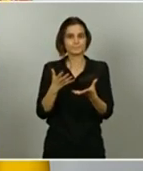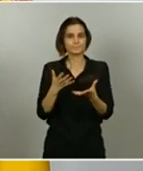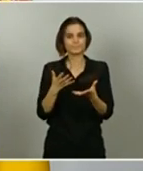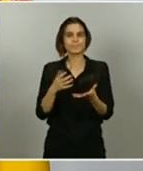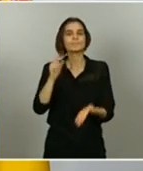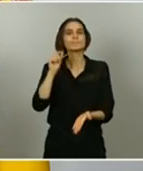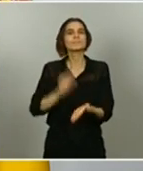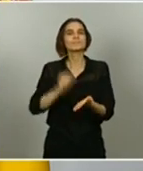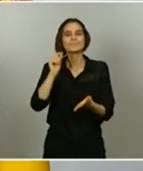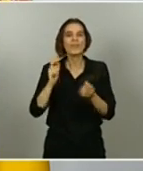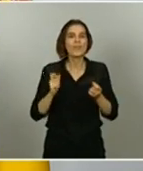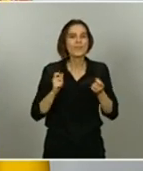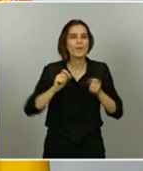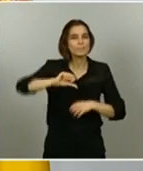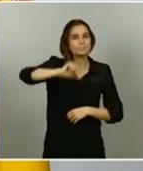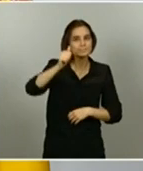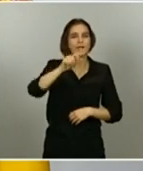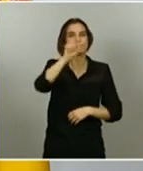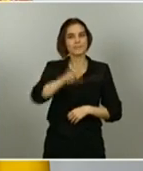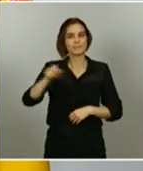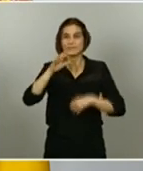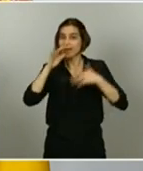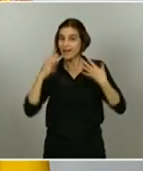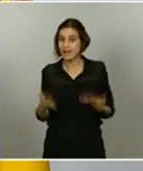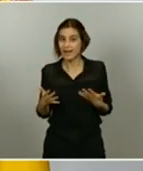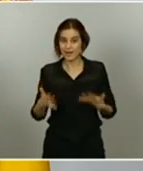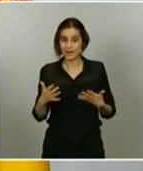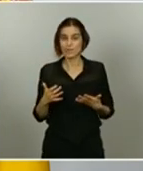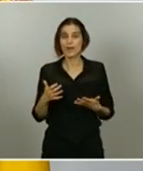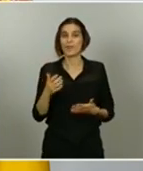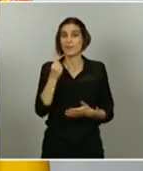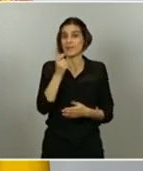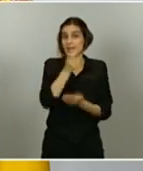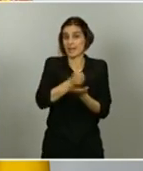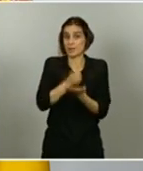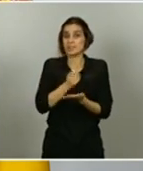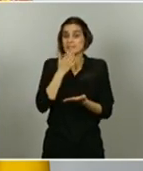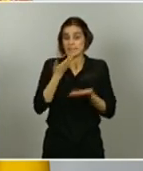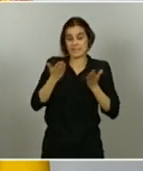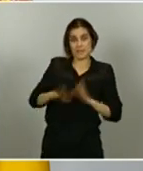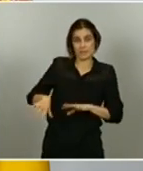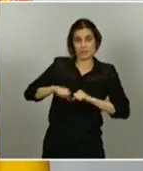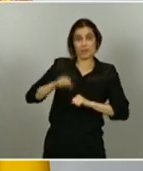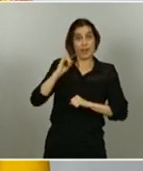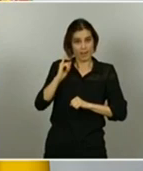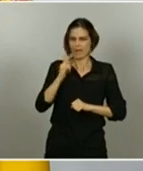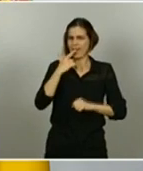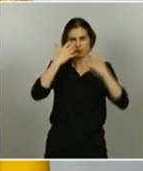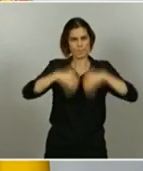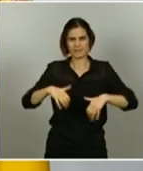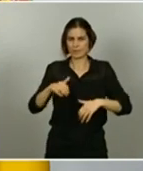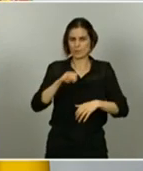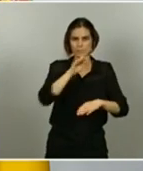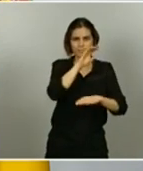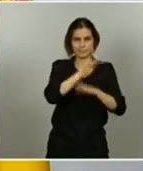a todas las personas que ya estén percibiendo una prestación por hijo a cargo. Para el resto de potenciales beneficiarios, el acceso a la prestación se hará